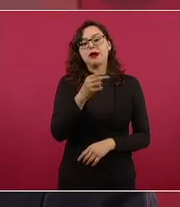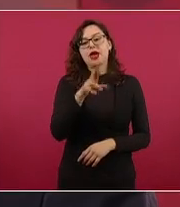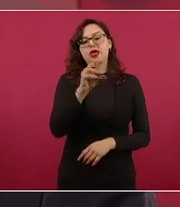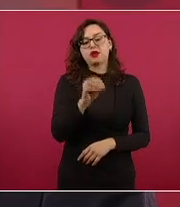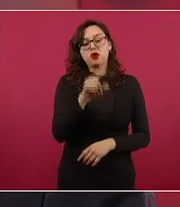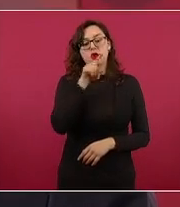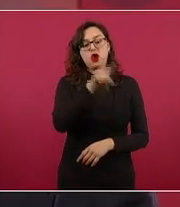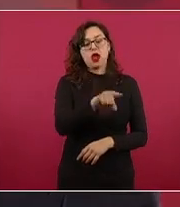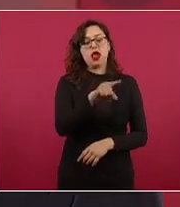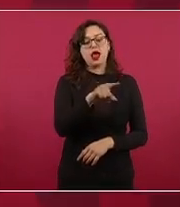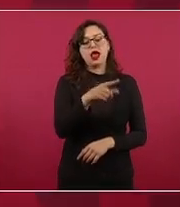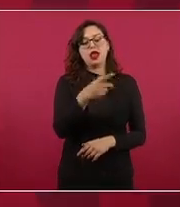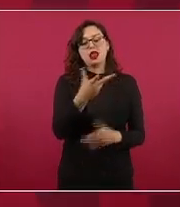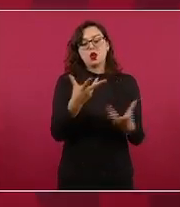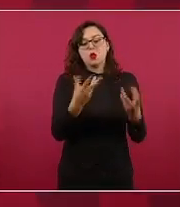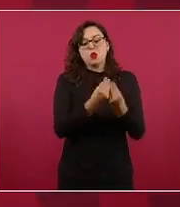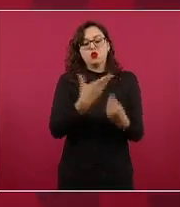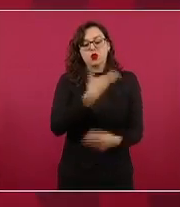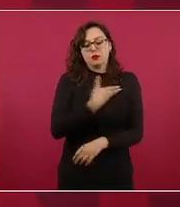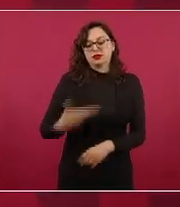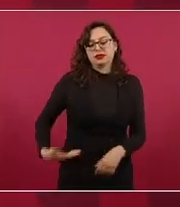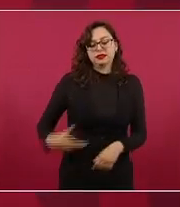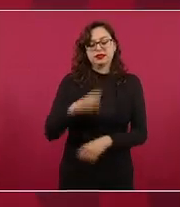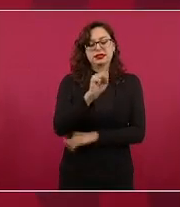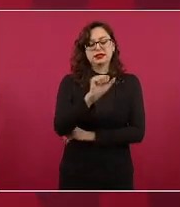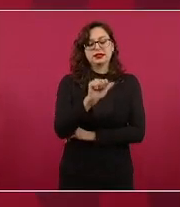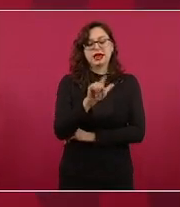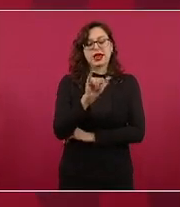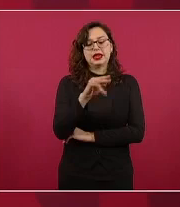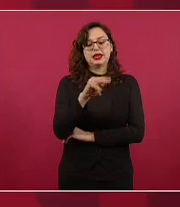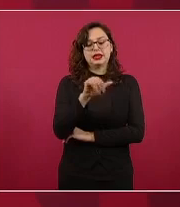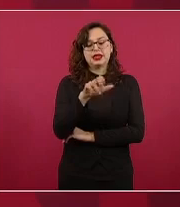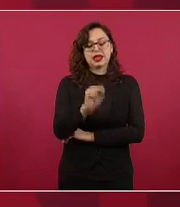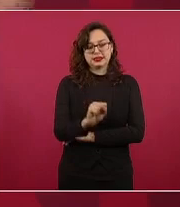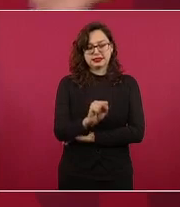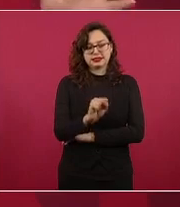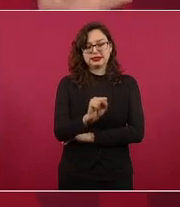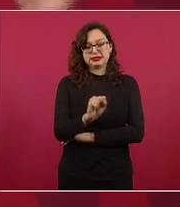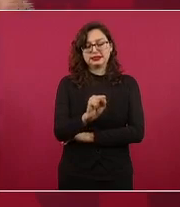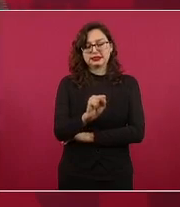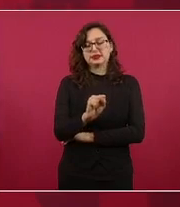en el gobierno de salinas que cuando